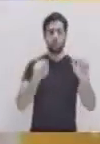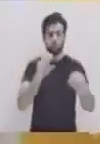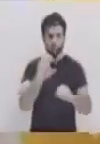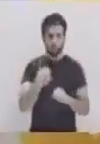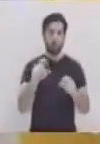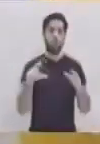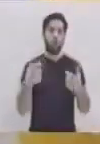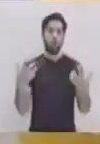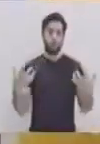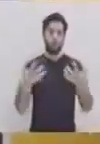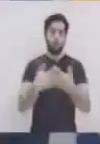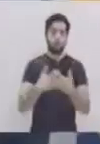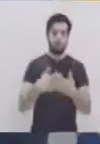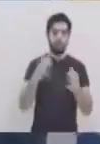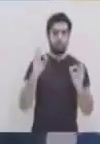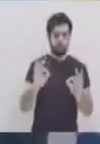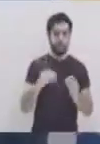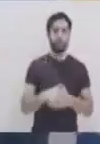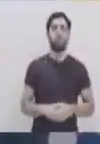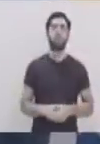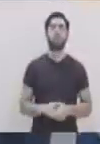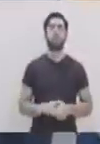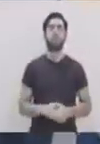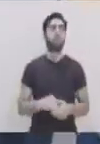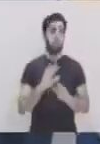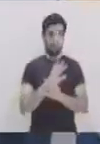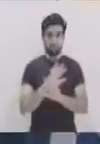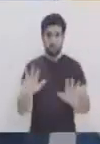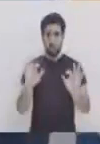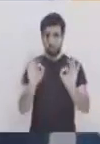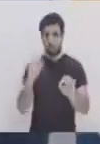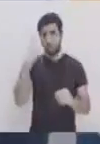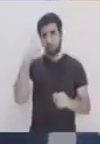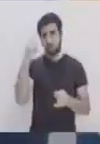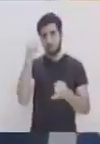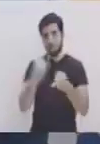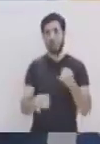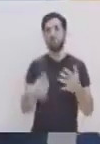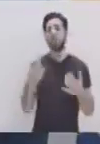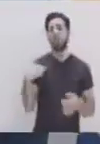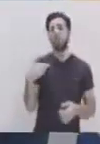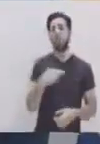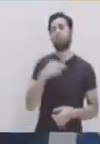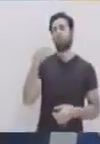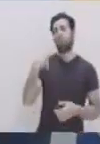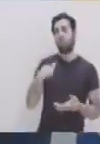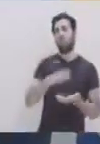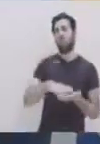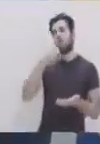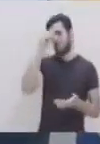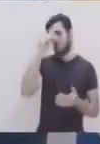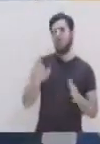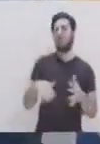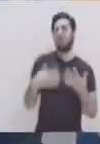adaptándose a la actualidad, ¿verdad? Ya para finalizar, ¿qué podríamos decir que aprendimos hoy exactamente? Sabemos ya la